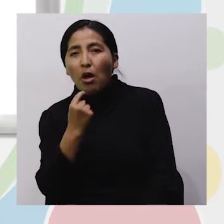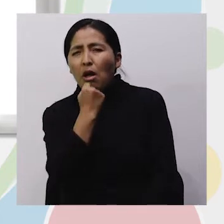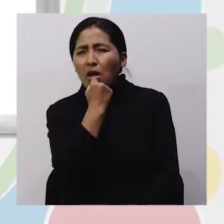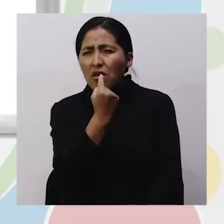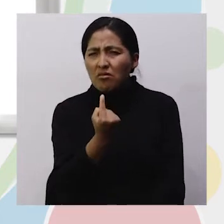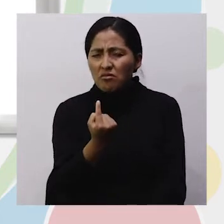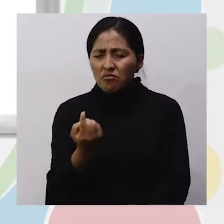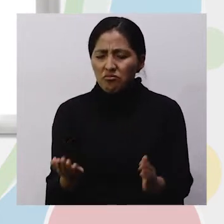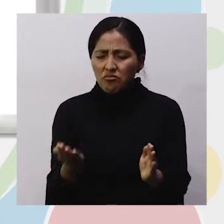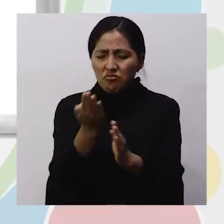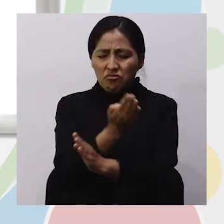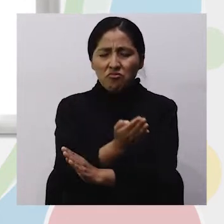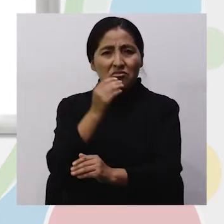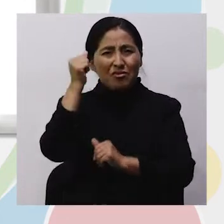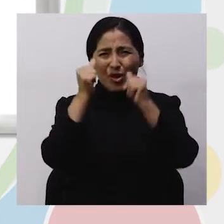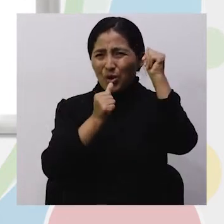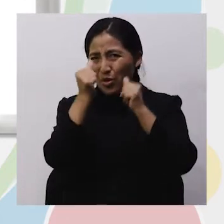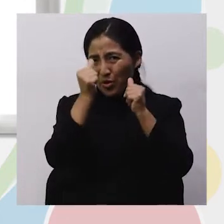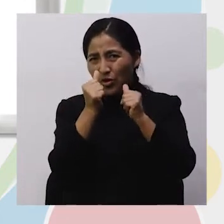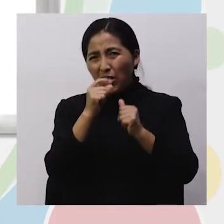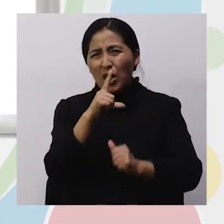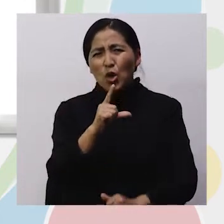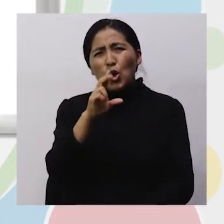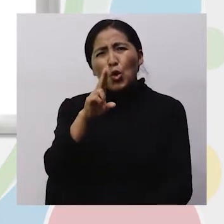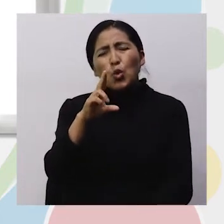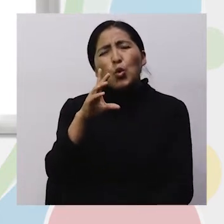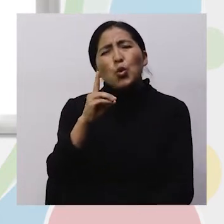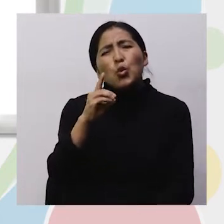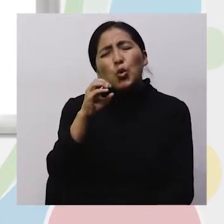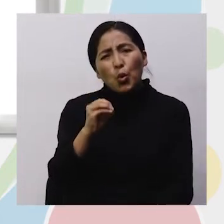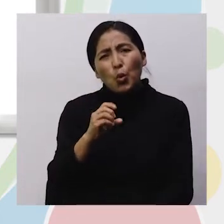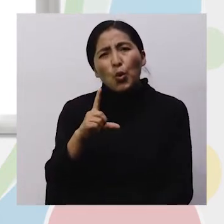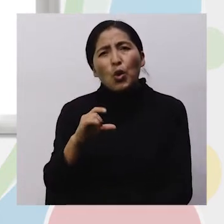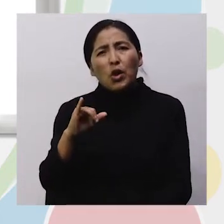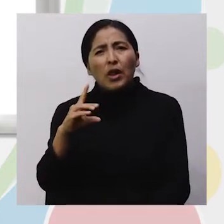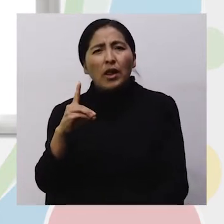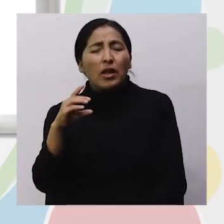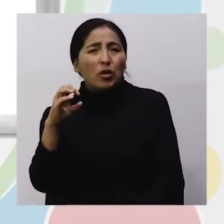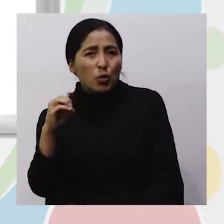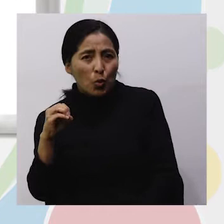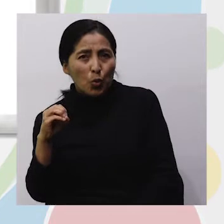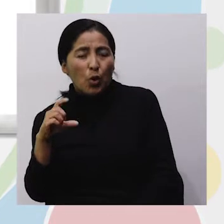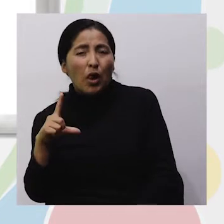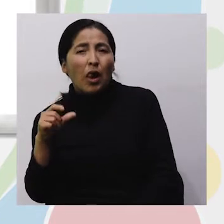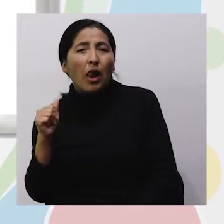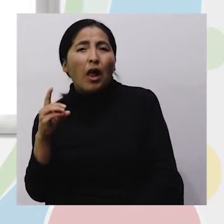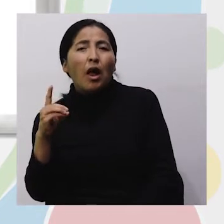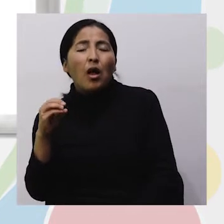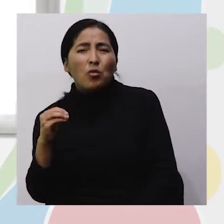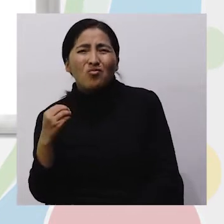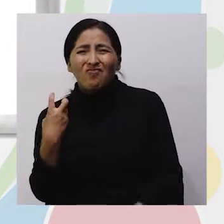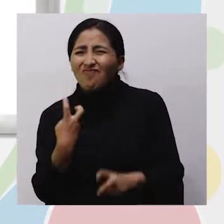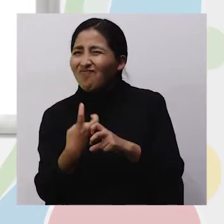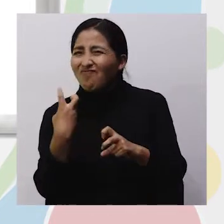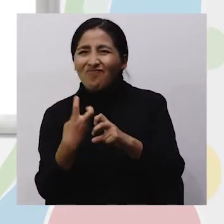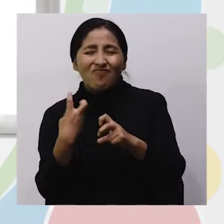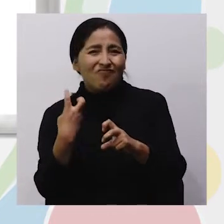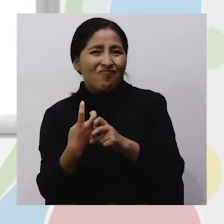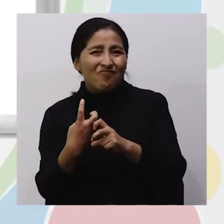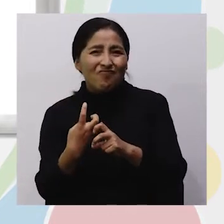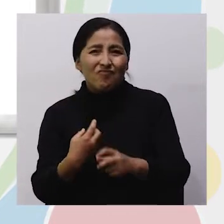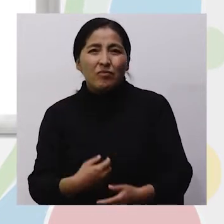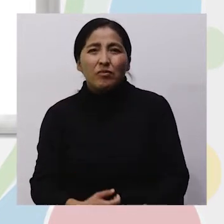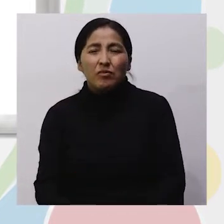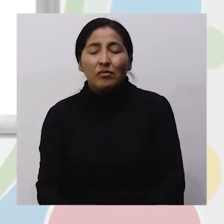Decirlo al revés, lo dudo Ludo, lodo, lido, ledo, lado ¿Qué trabajo me ha costado?